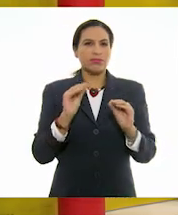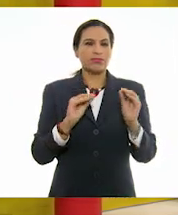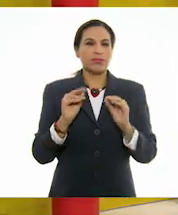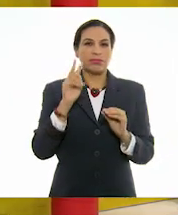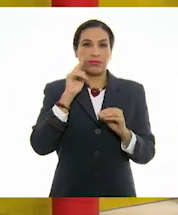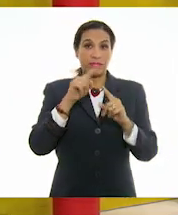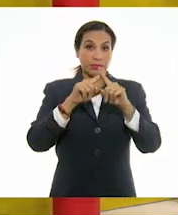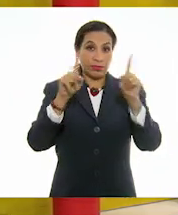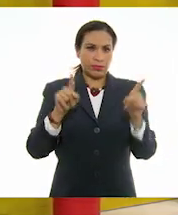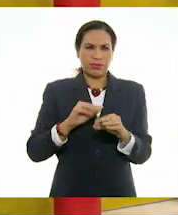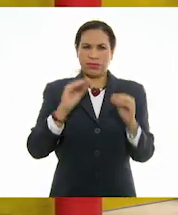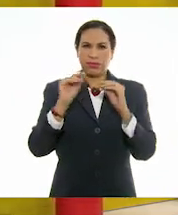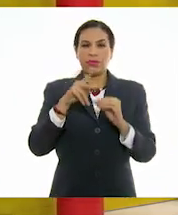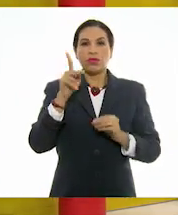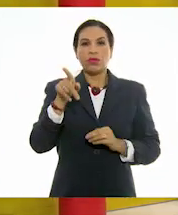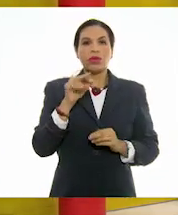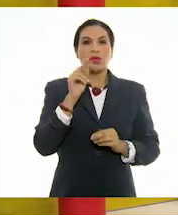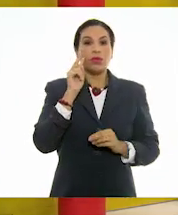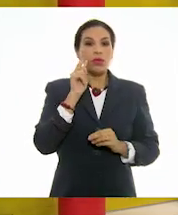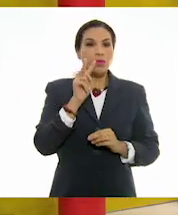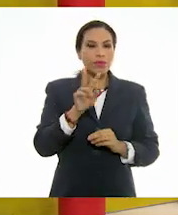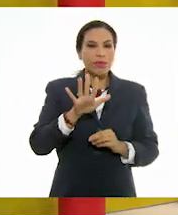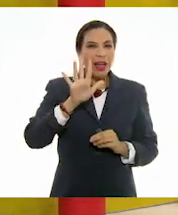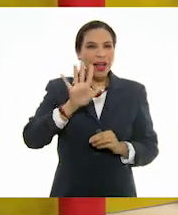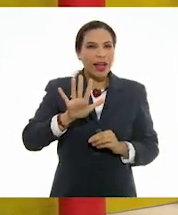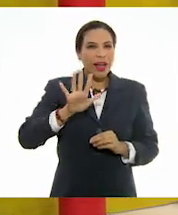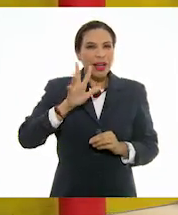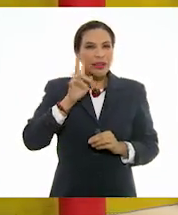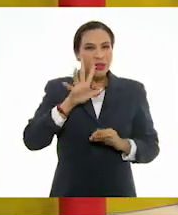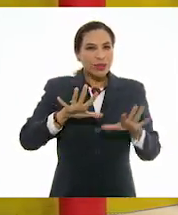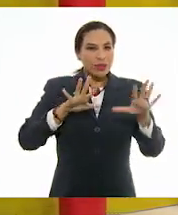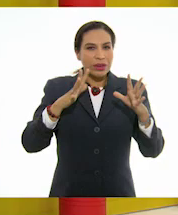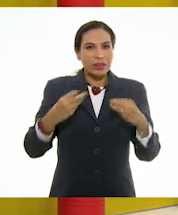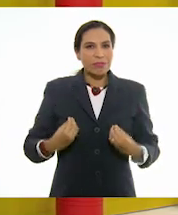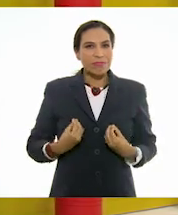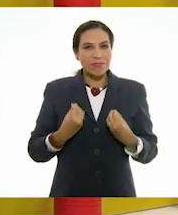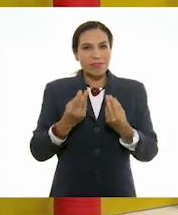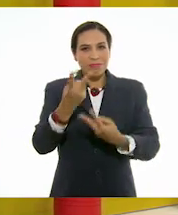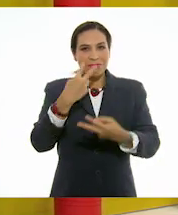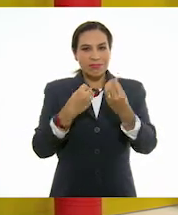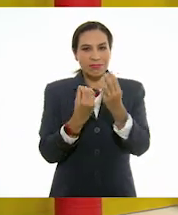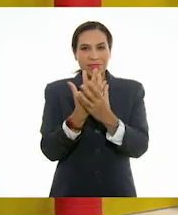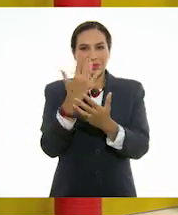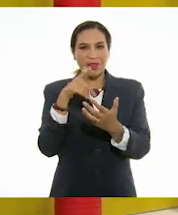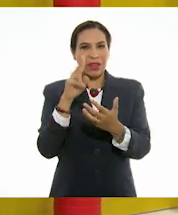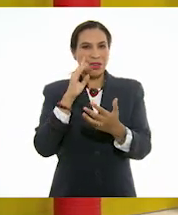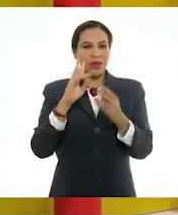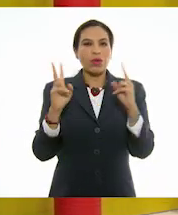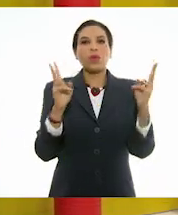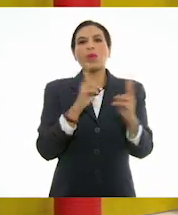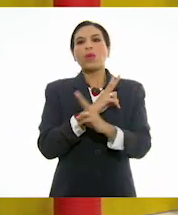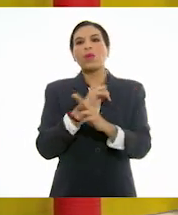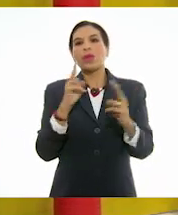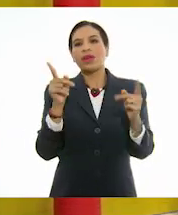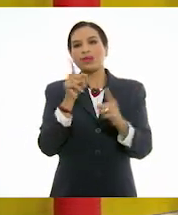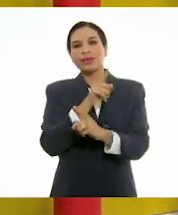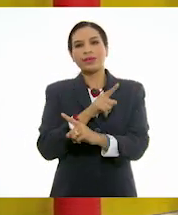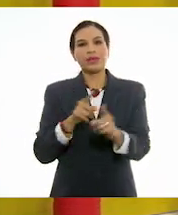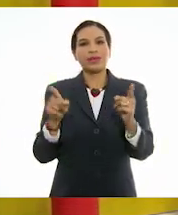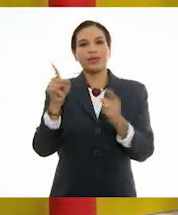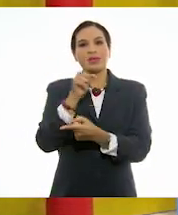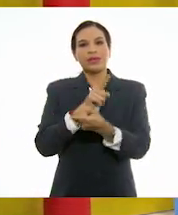obviamente, en la pintura, pero pareciera que tiene tanta vida que lleva un ritmo, el viento, por ejemplo, que está